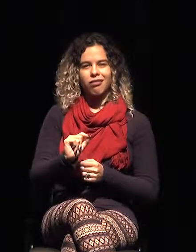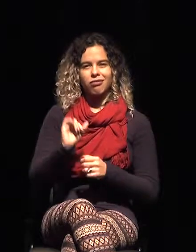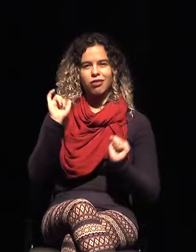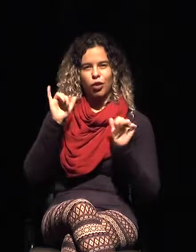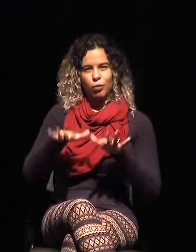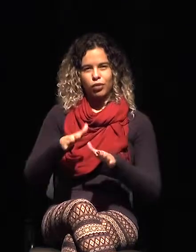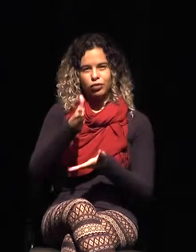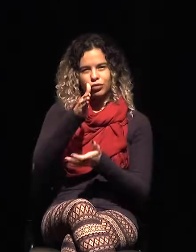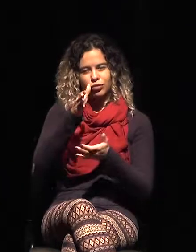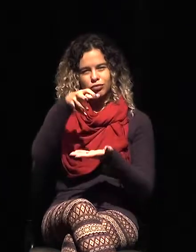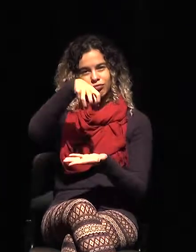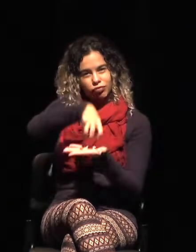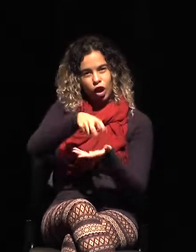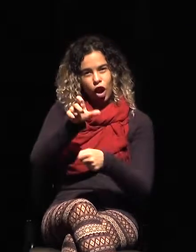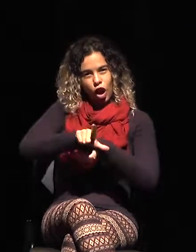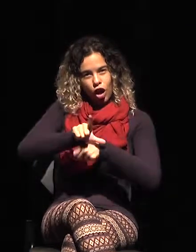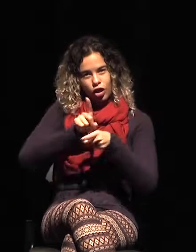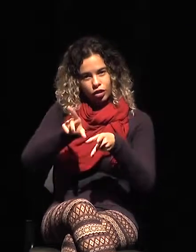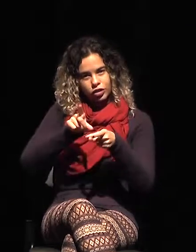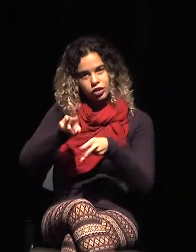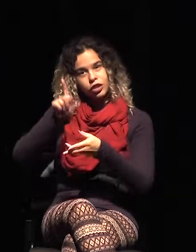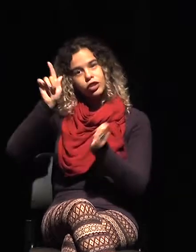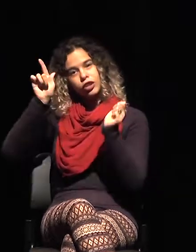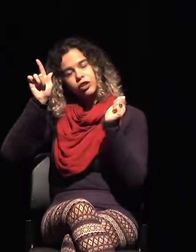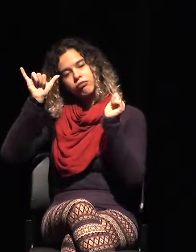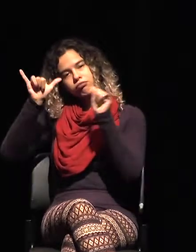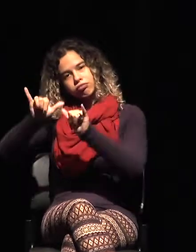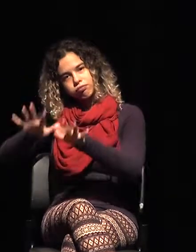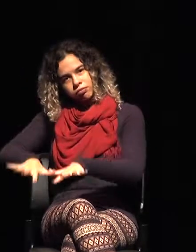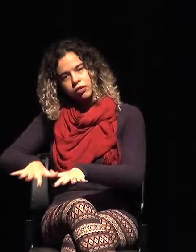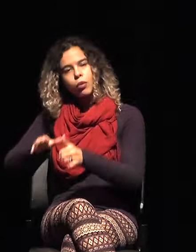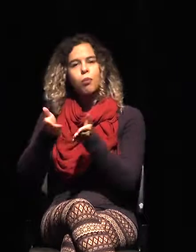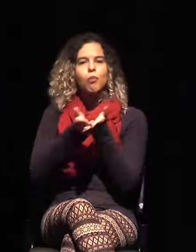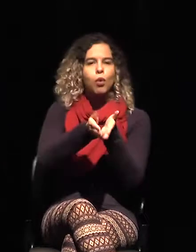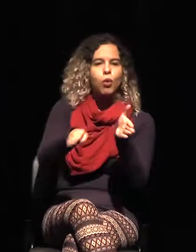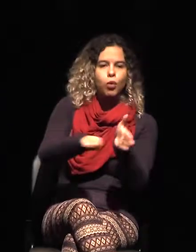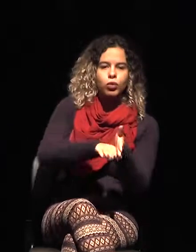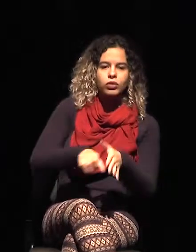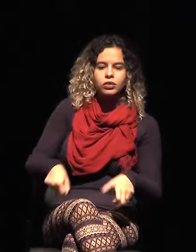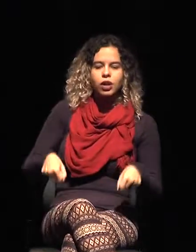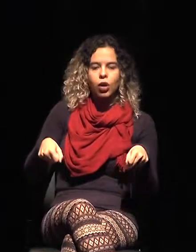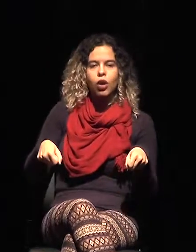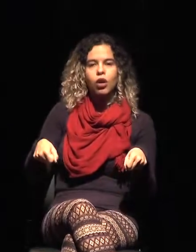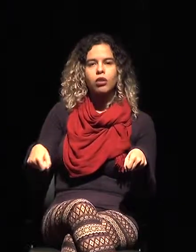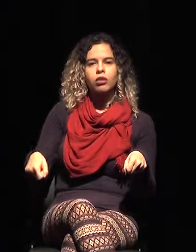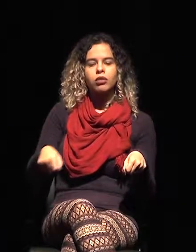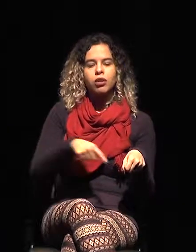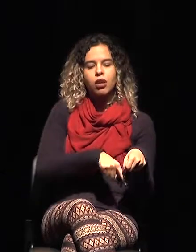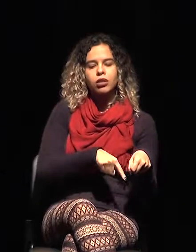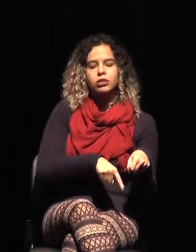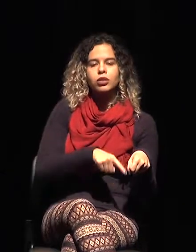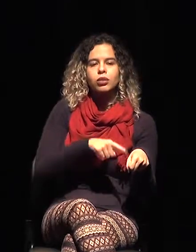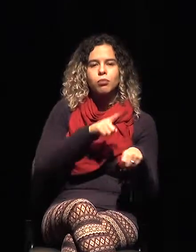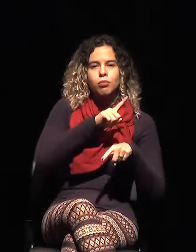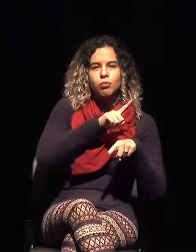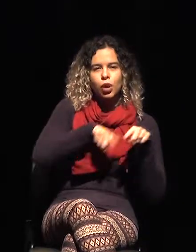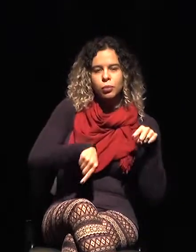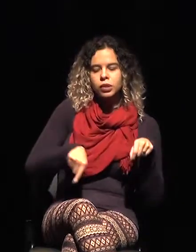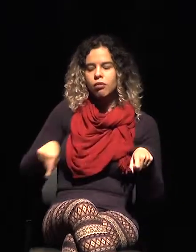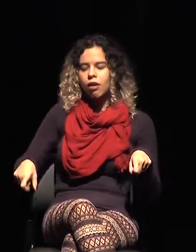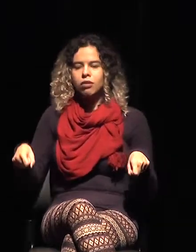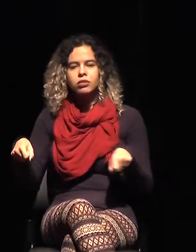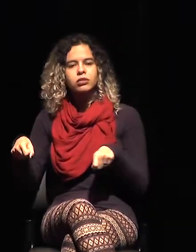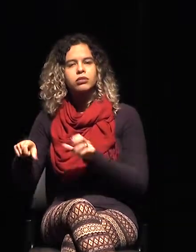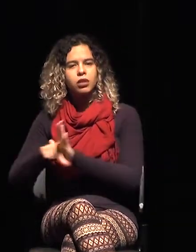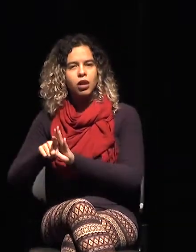aeropuertos y puertos y fronteras. Y cambian las bolsas, cambian mercancías como si llevara mercancías